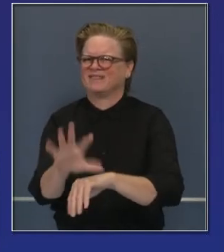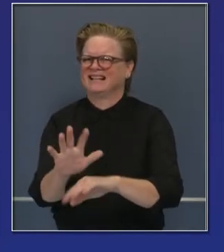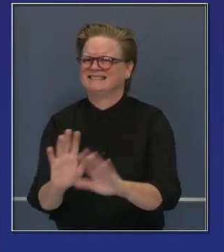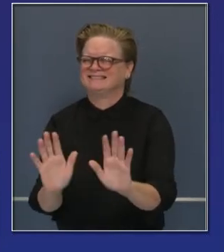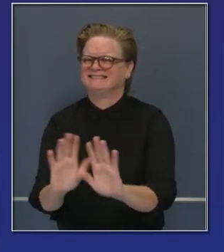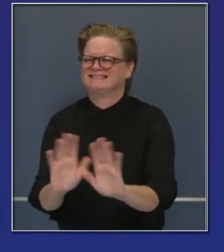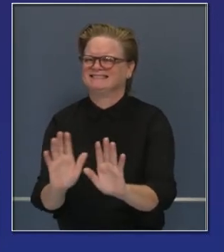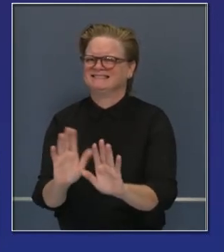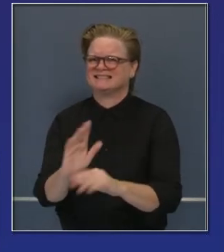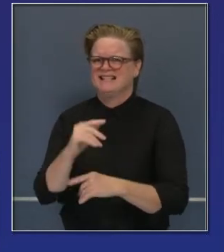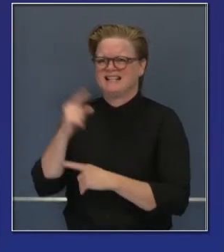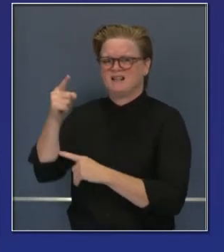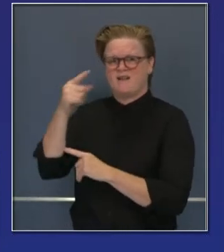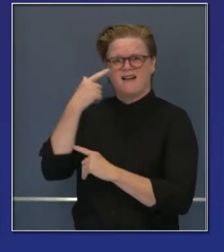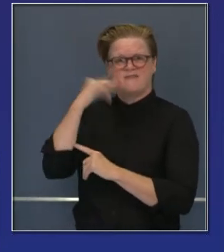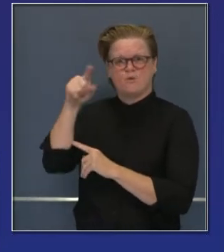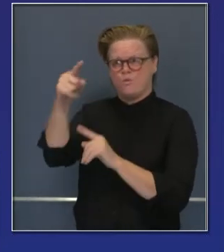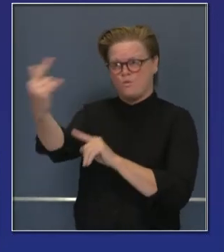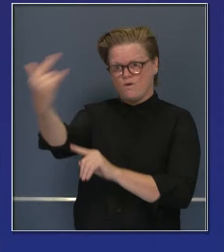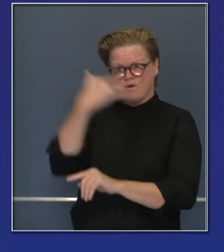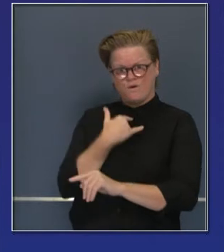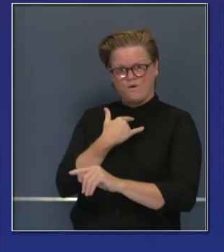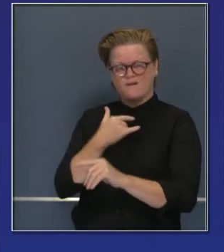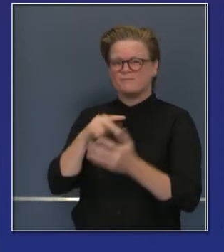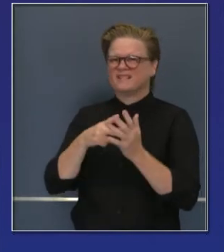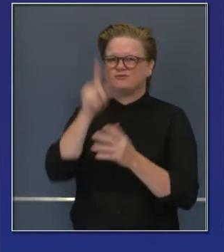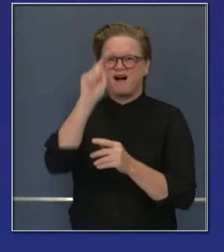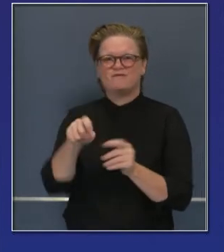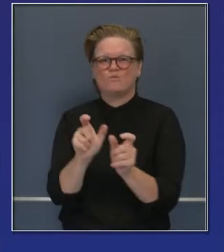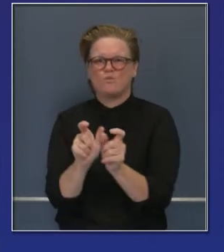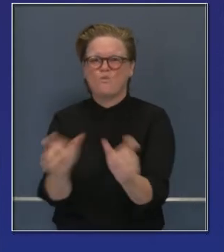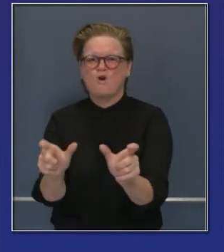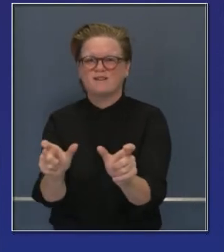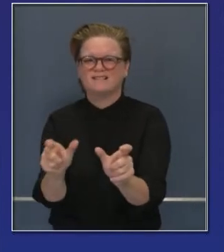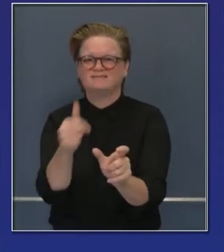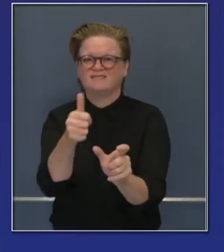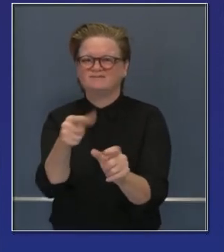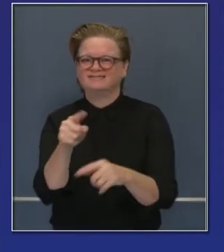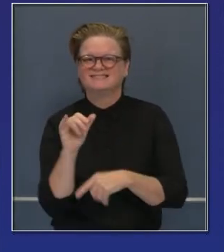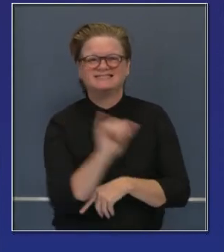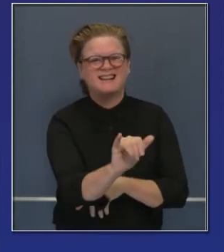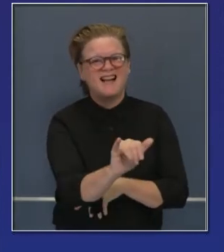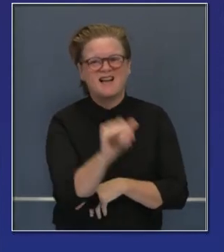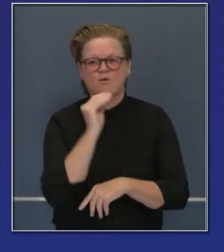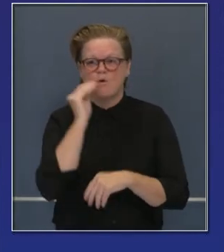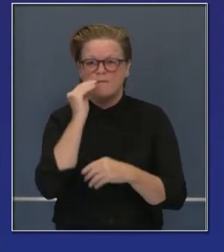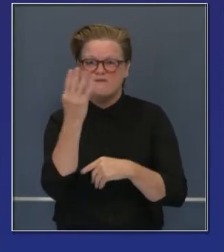sino una recomendación de cuando vuelvan al estado a hacer lo que lo que hago yo.